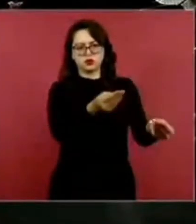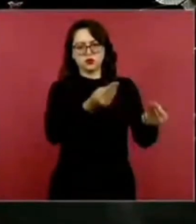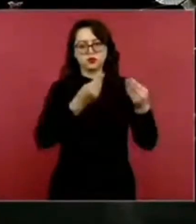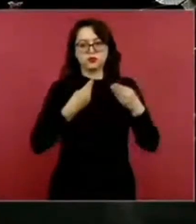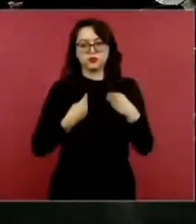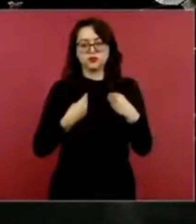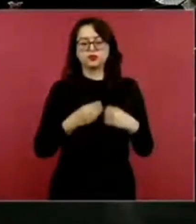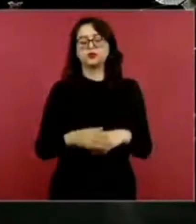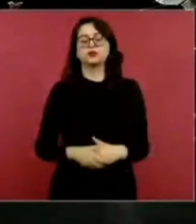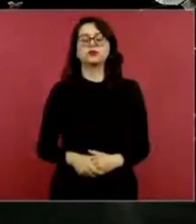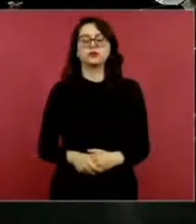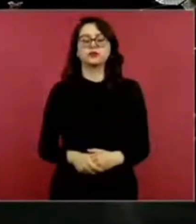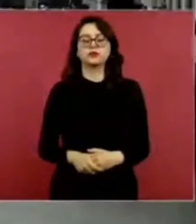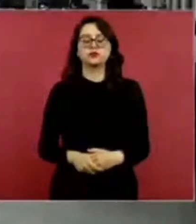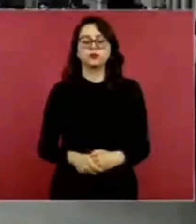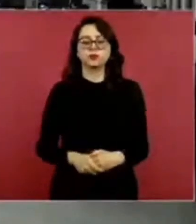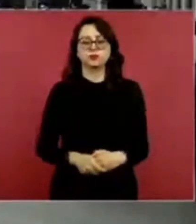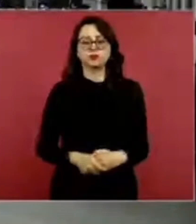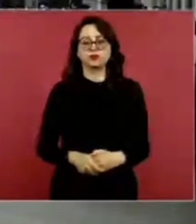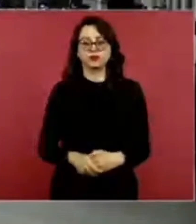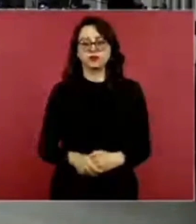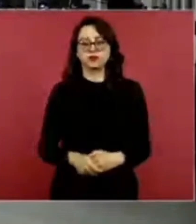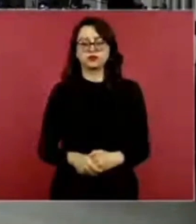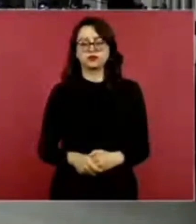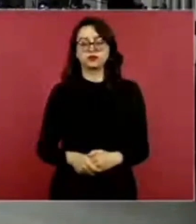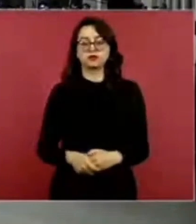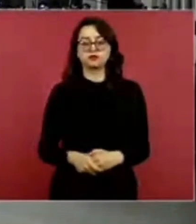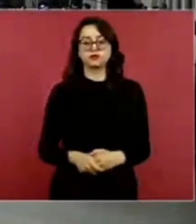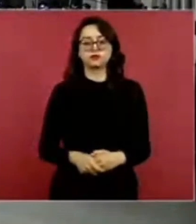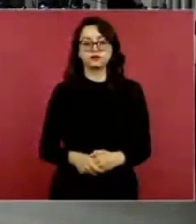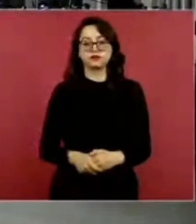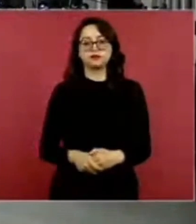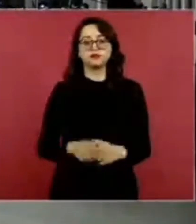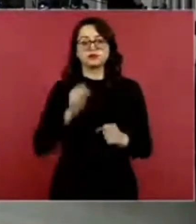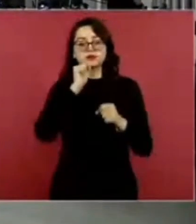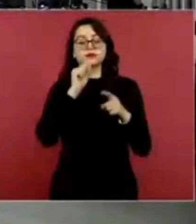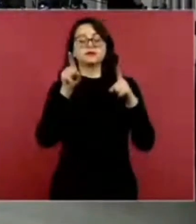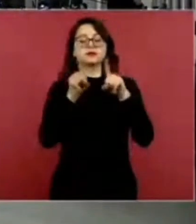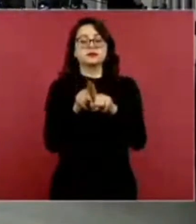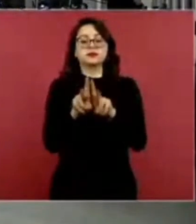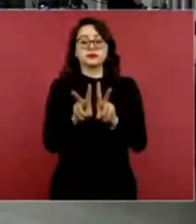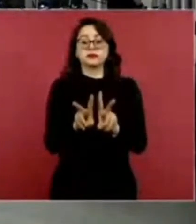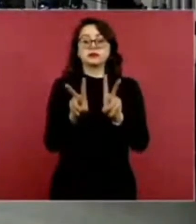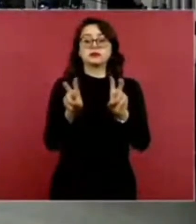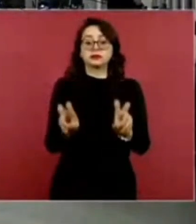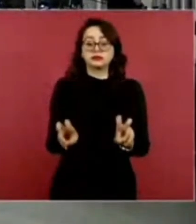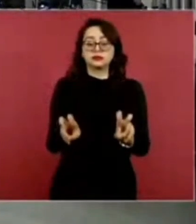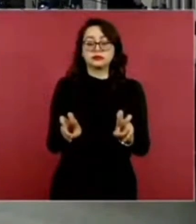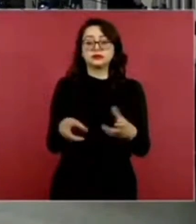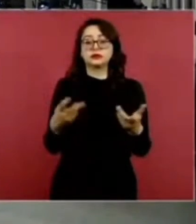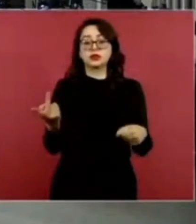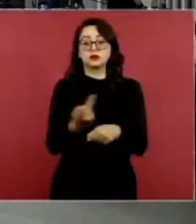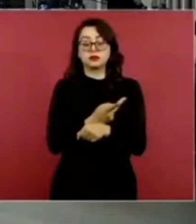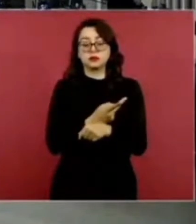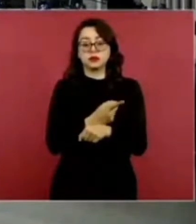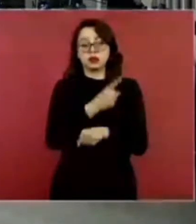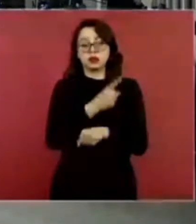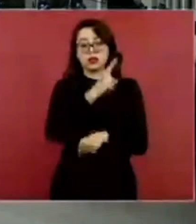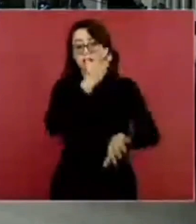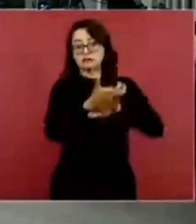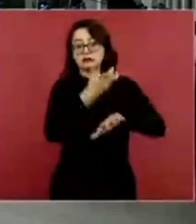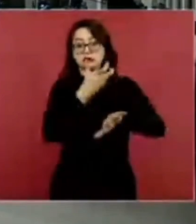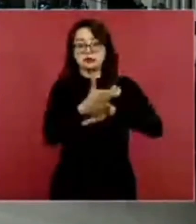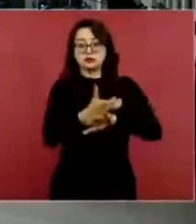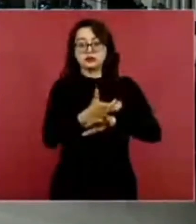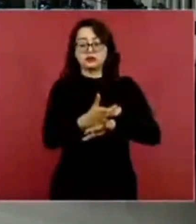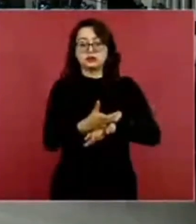Además, también con este mismo tema, flujo comercial, se espera que en estas huelgas que tiene Estados Unidos